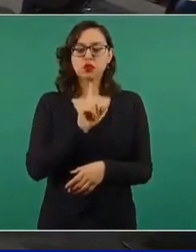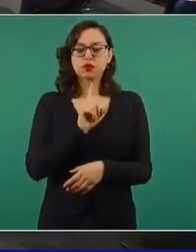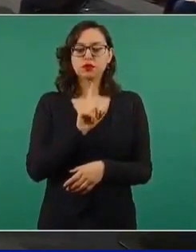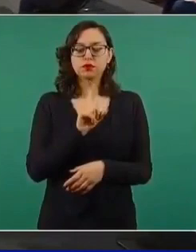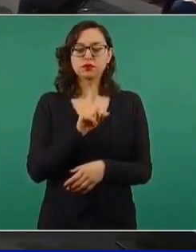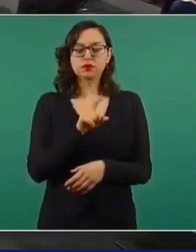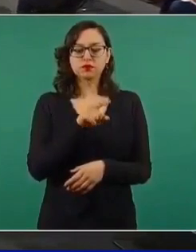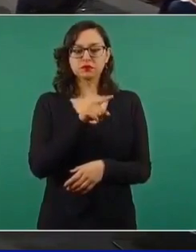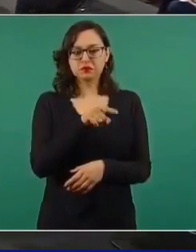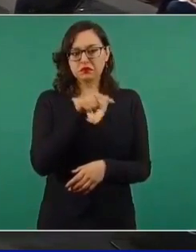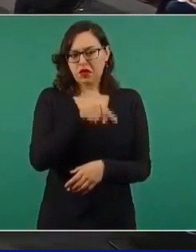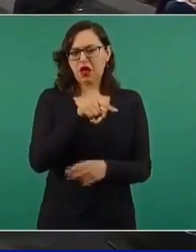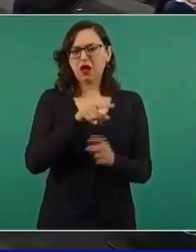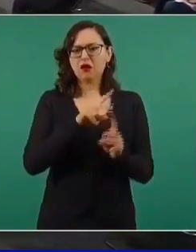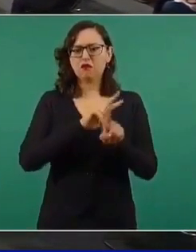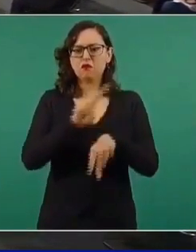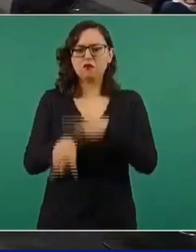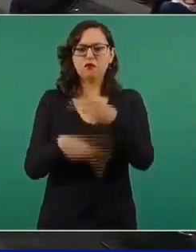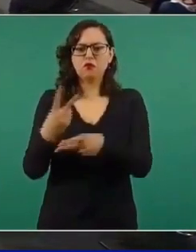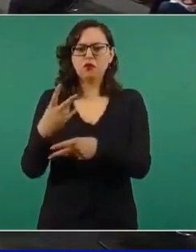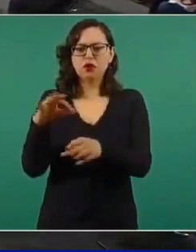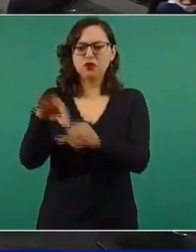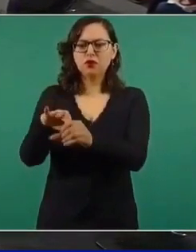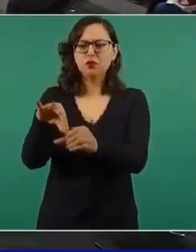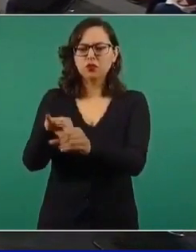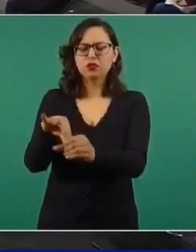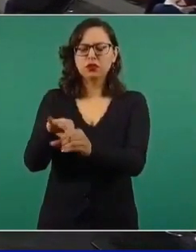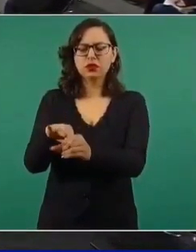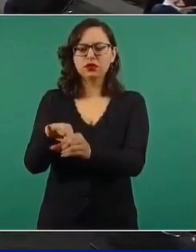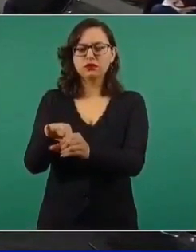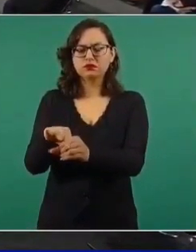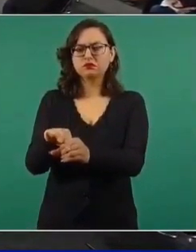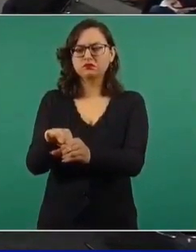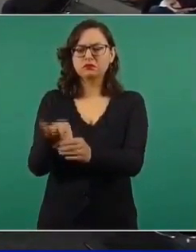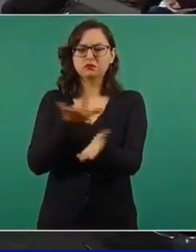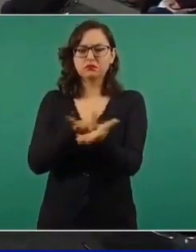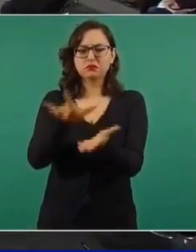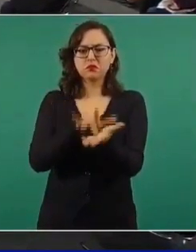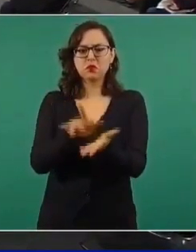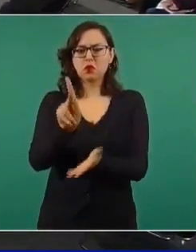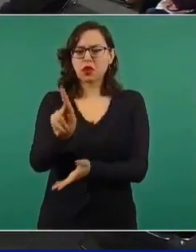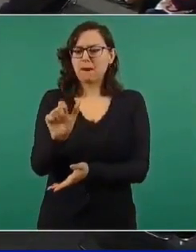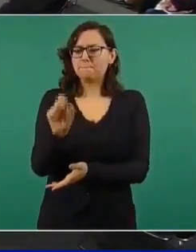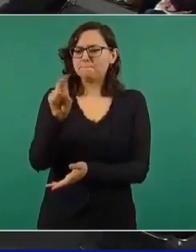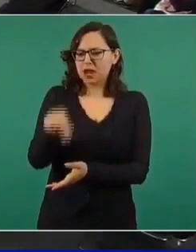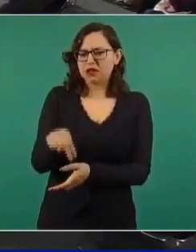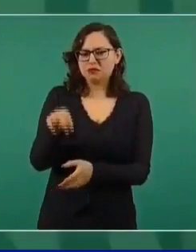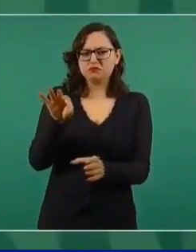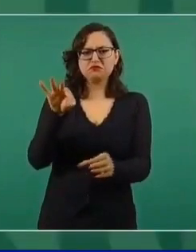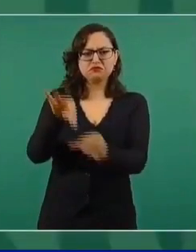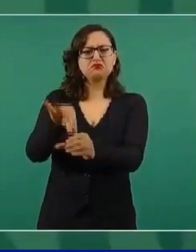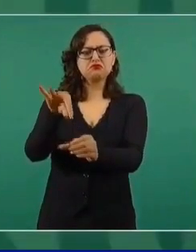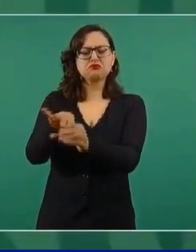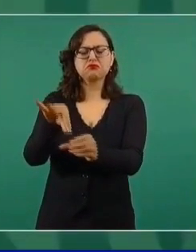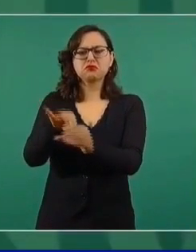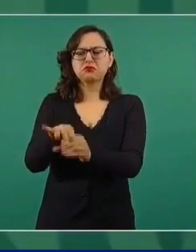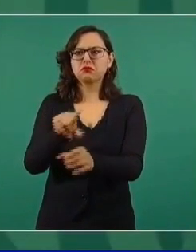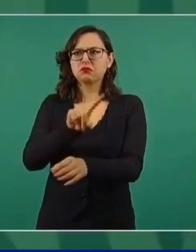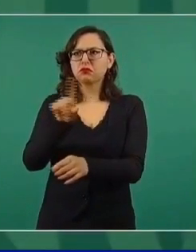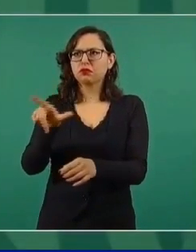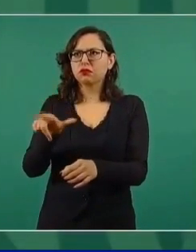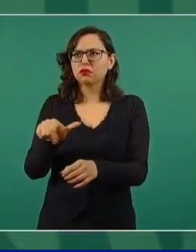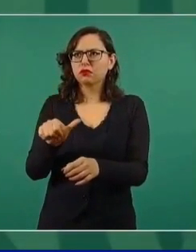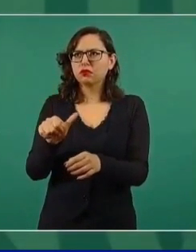Fue a votar por el PAN y luego se da